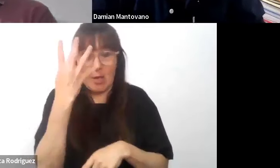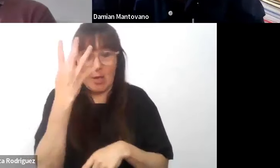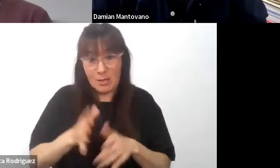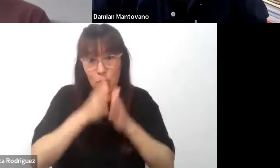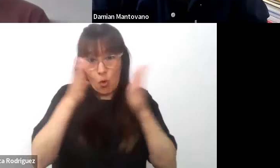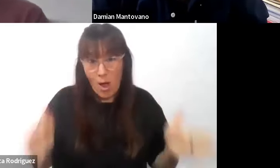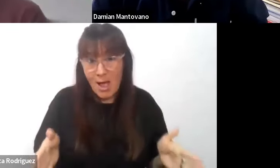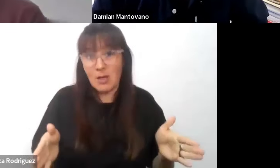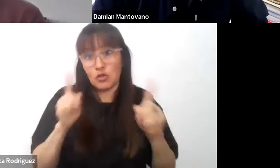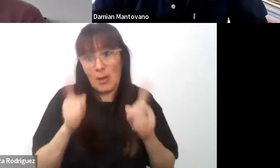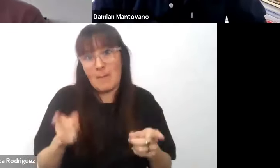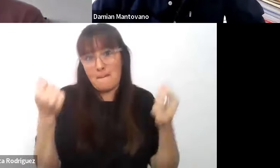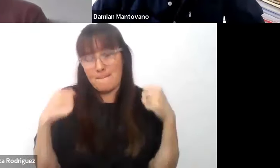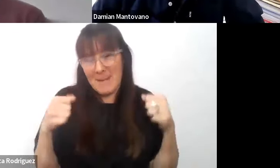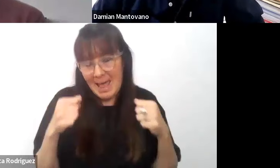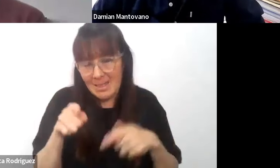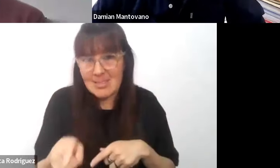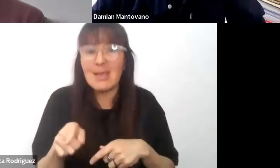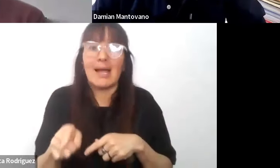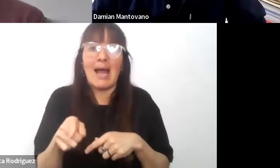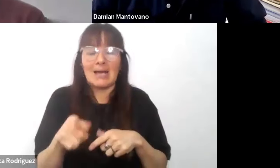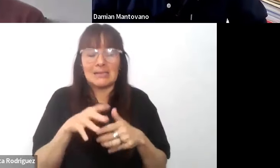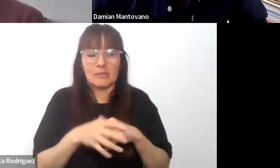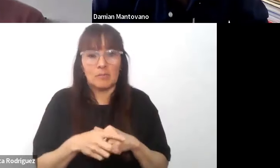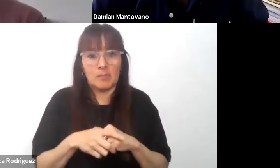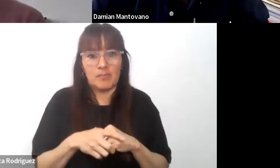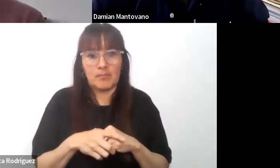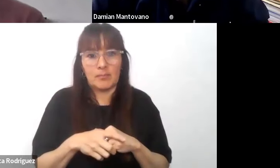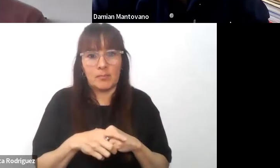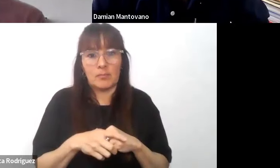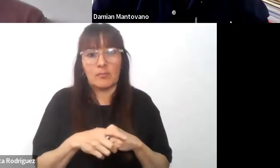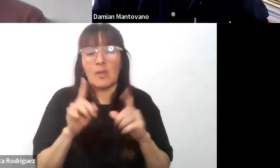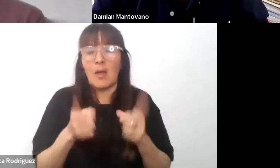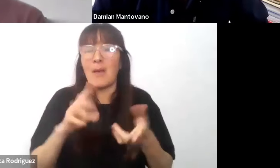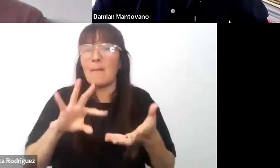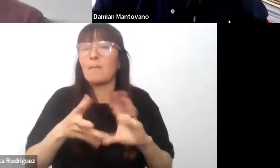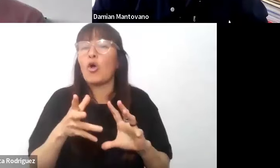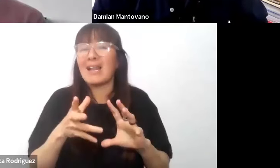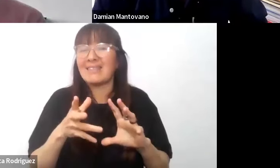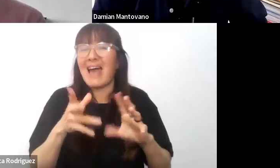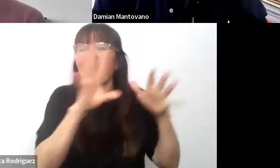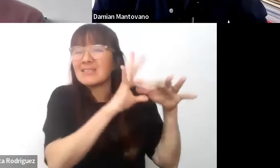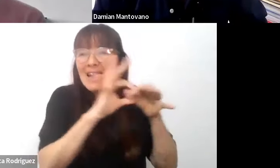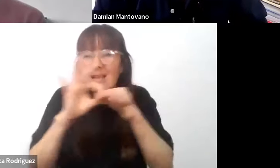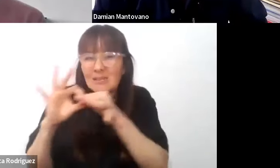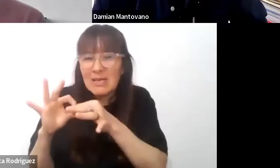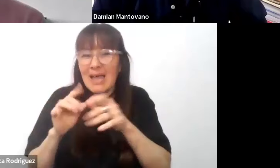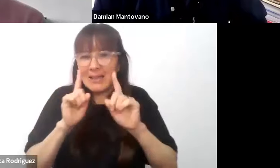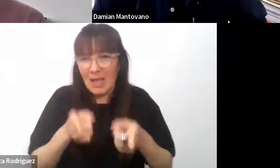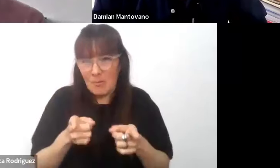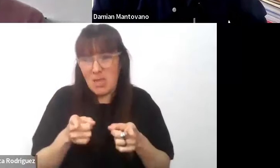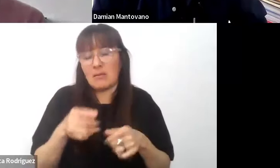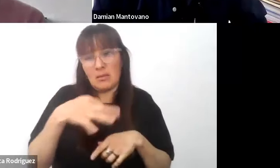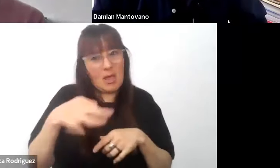especificidad a la cual se va a dedicar la educación especial sino que al tener una modalidad transversal también se debe formar para poder